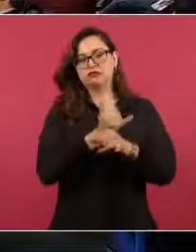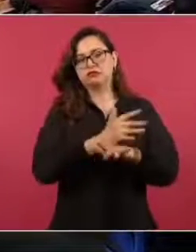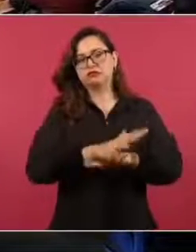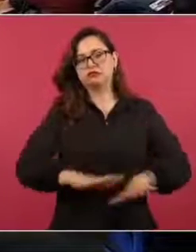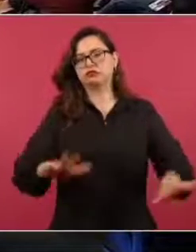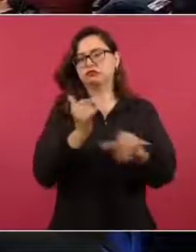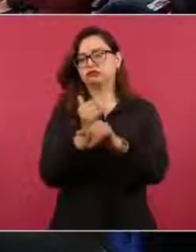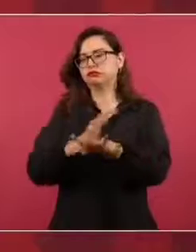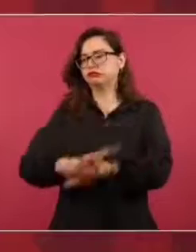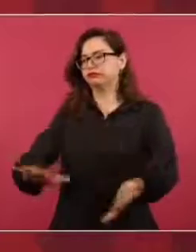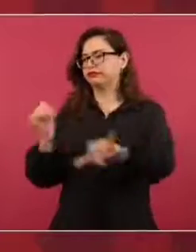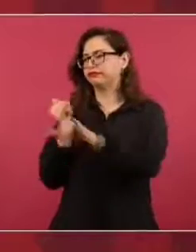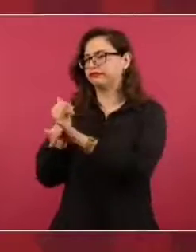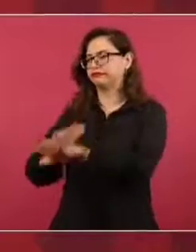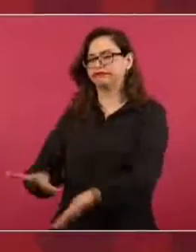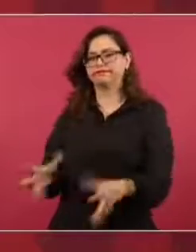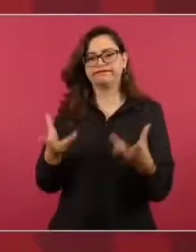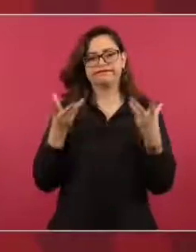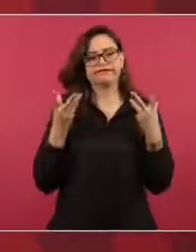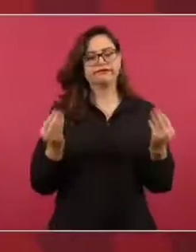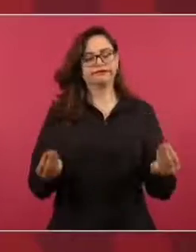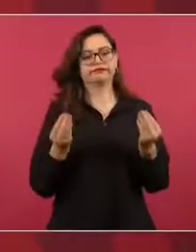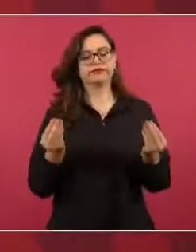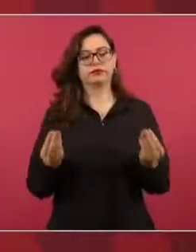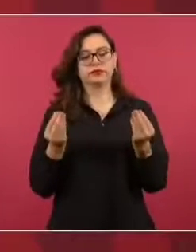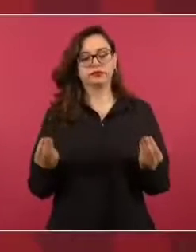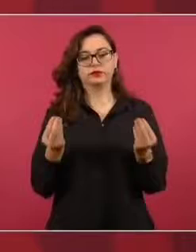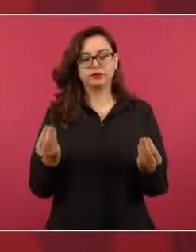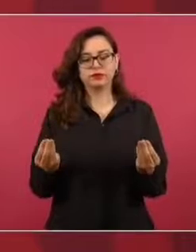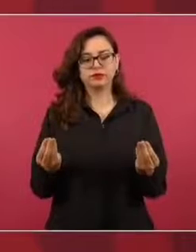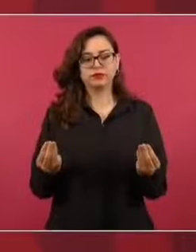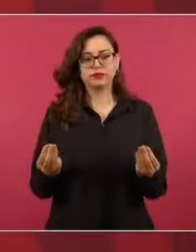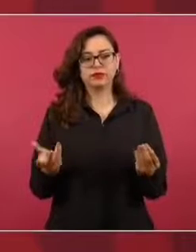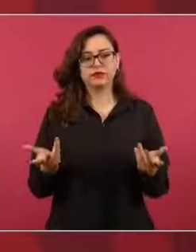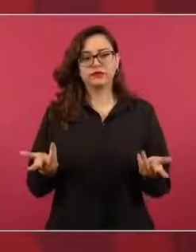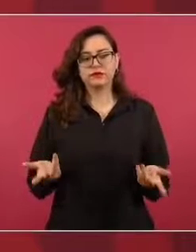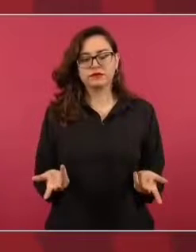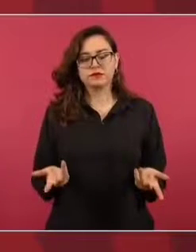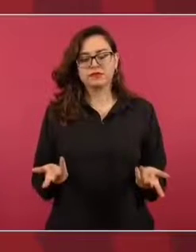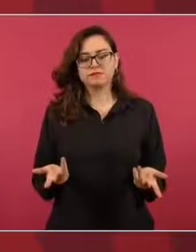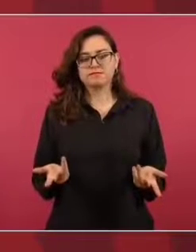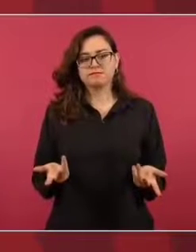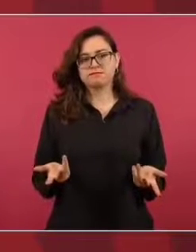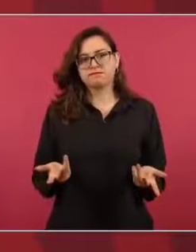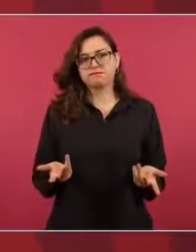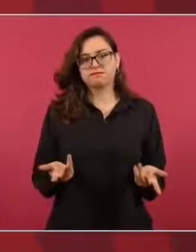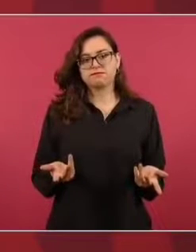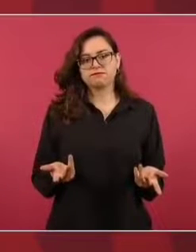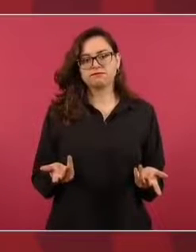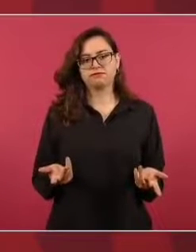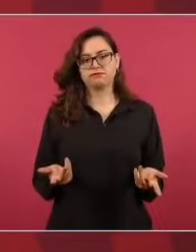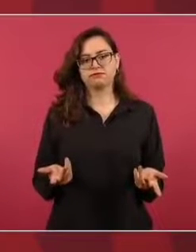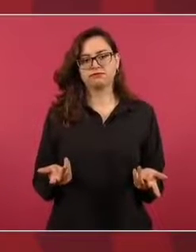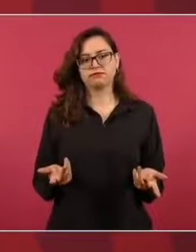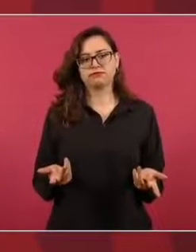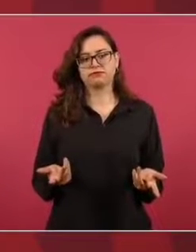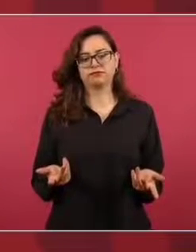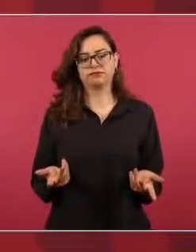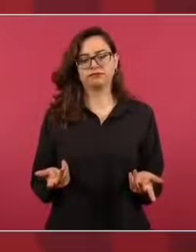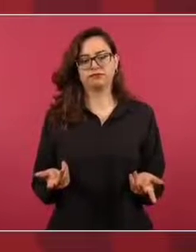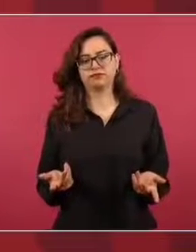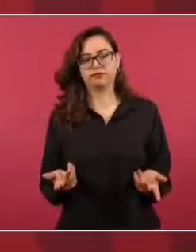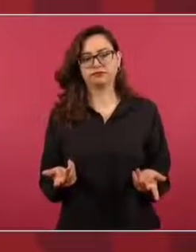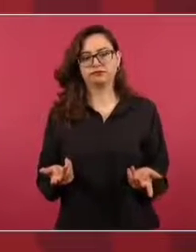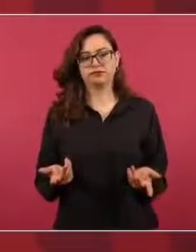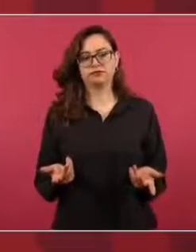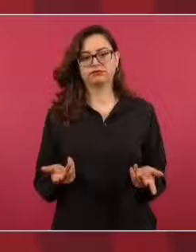leerles, porque me